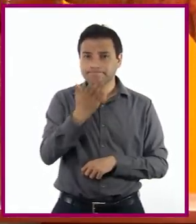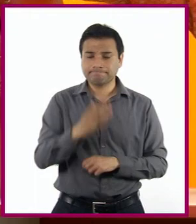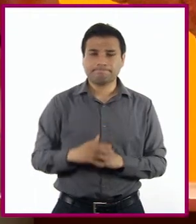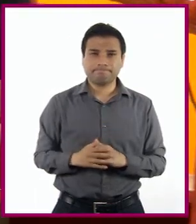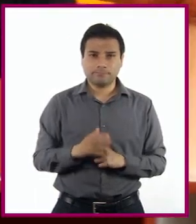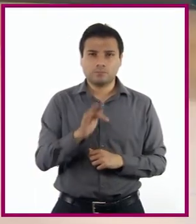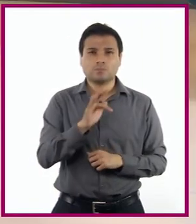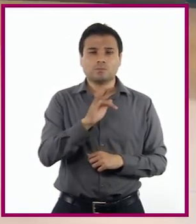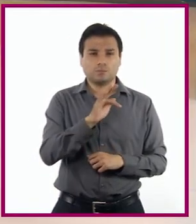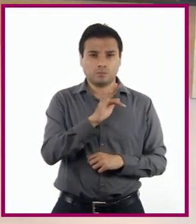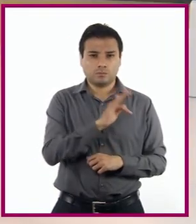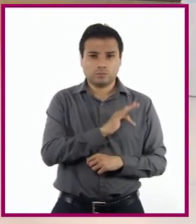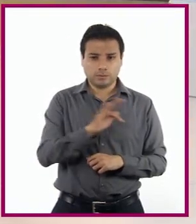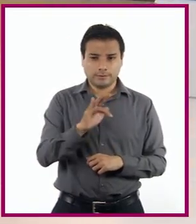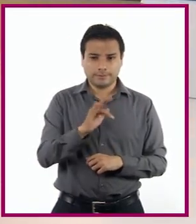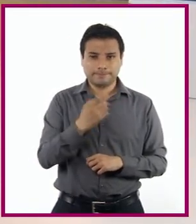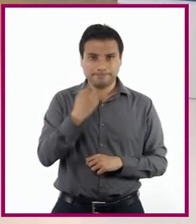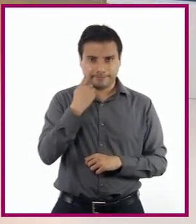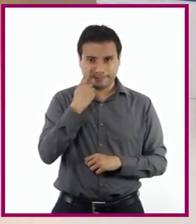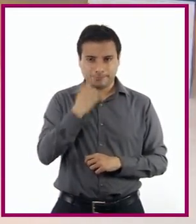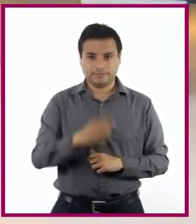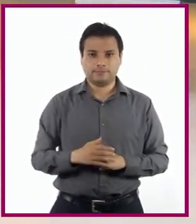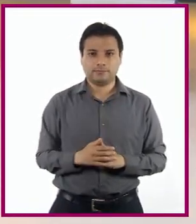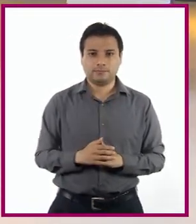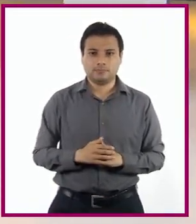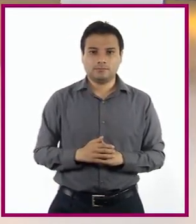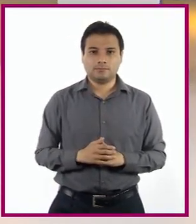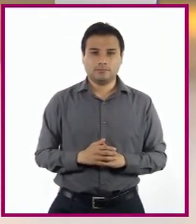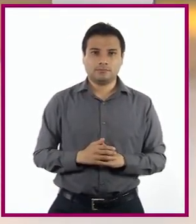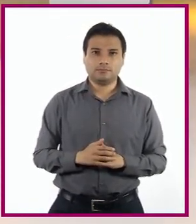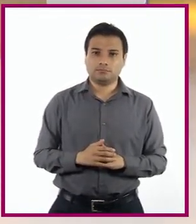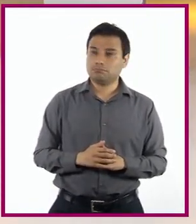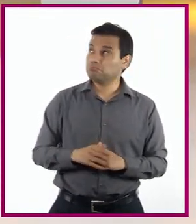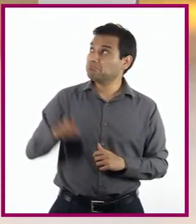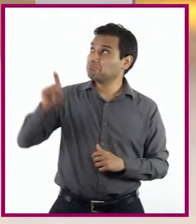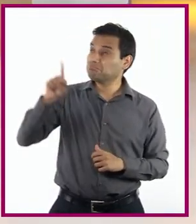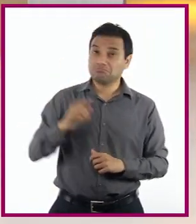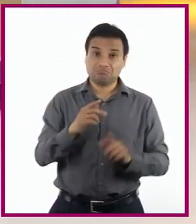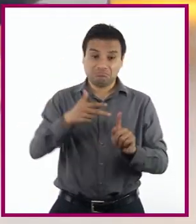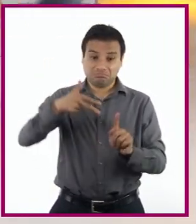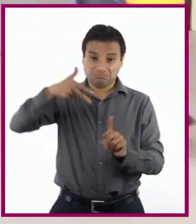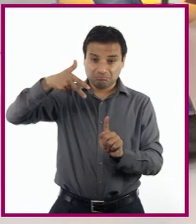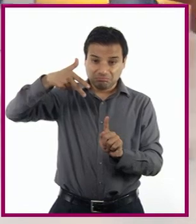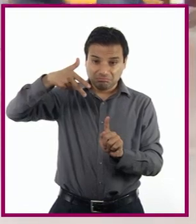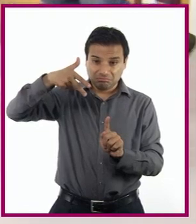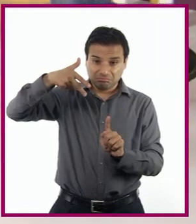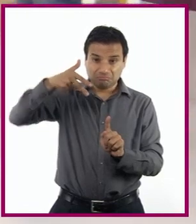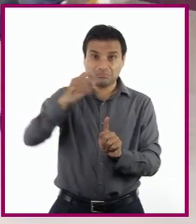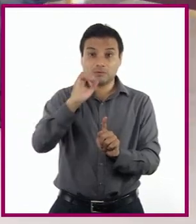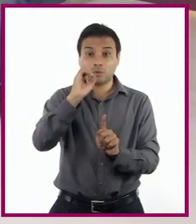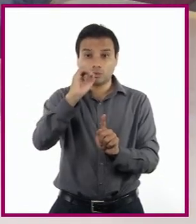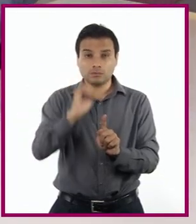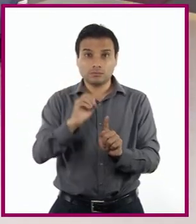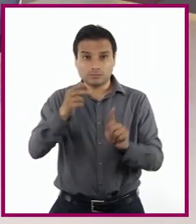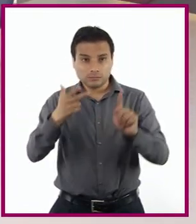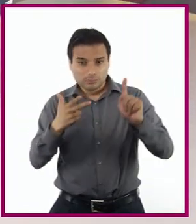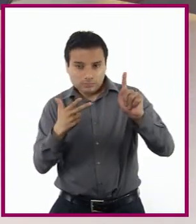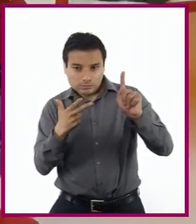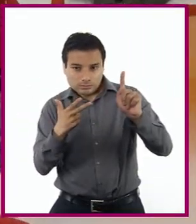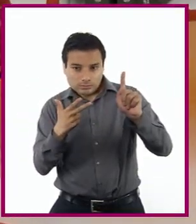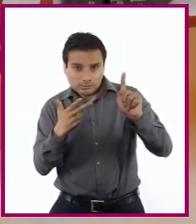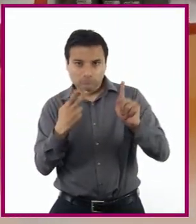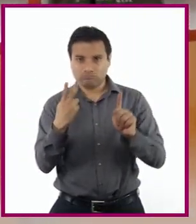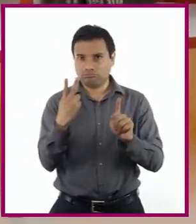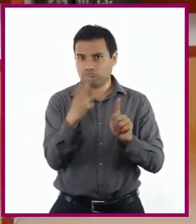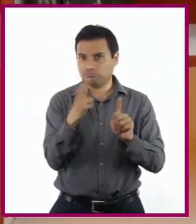esto Hacer una toma De aquí hacia abajo O podríamos hacer una toma De abajo